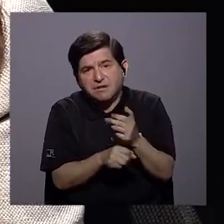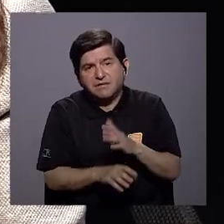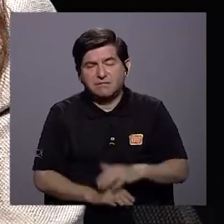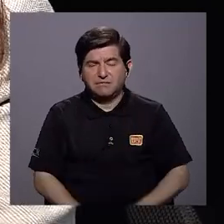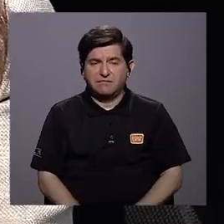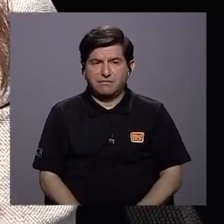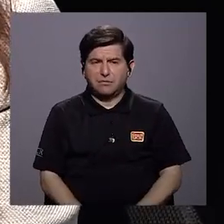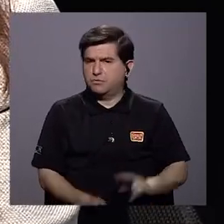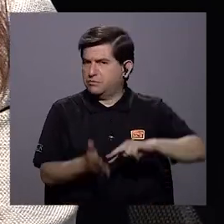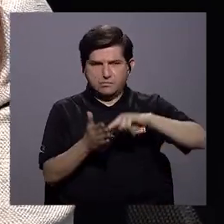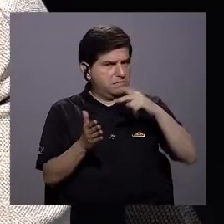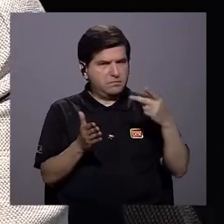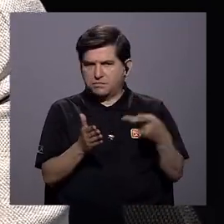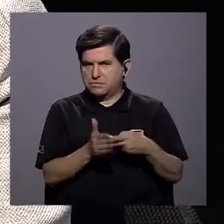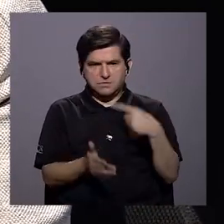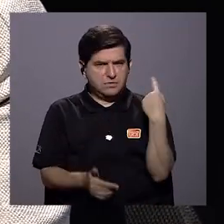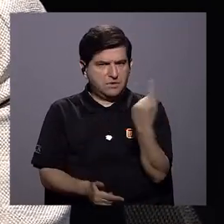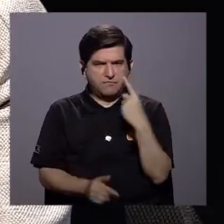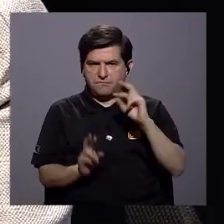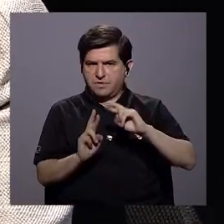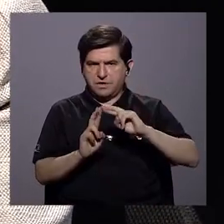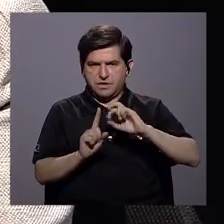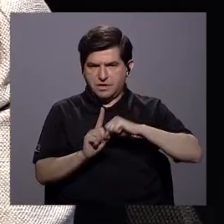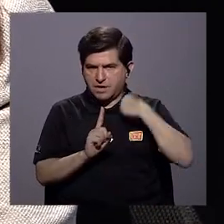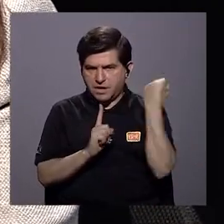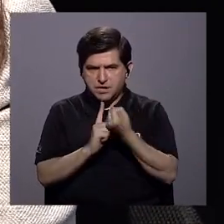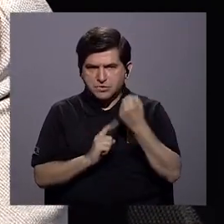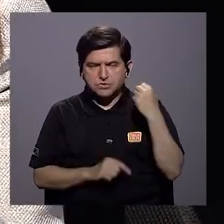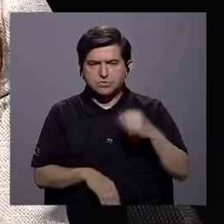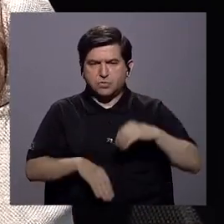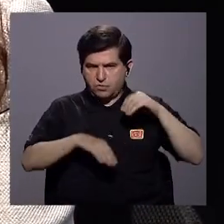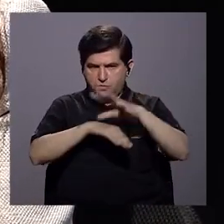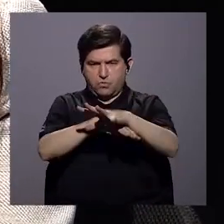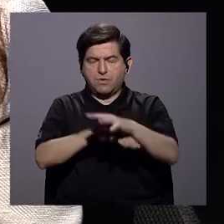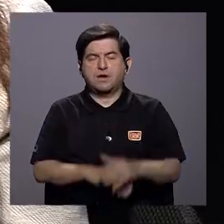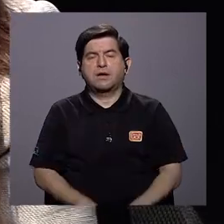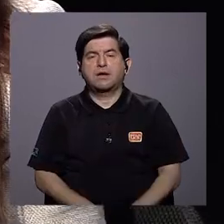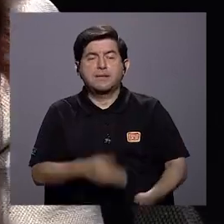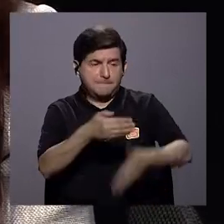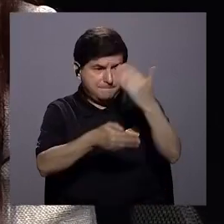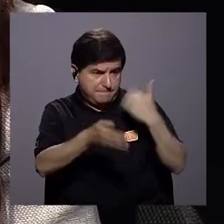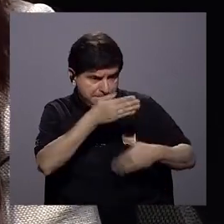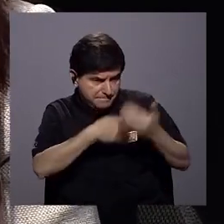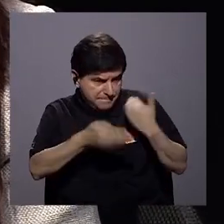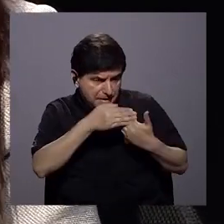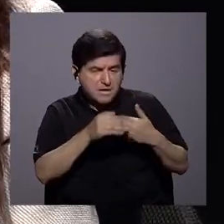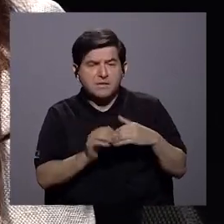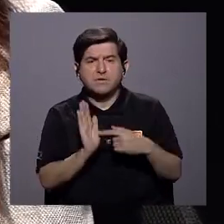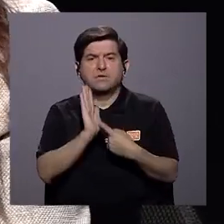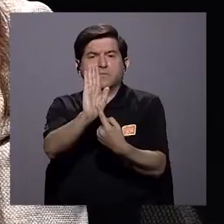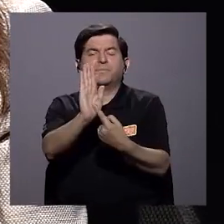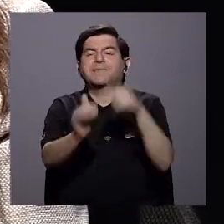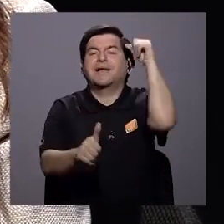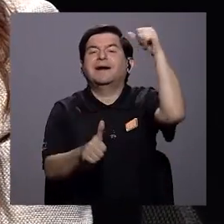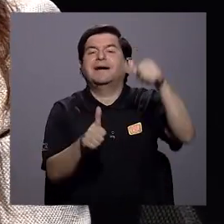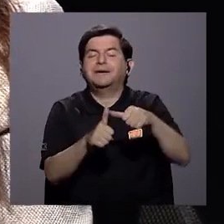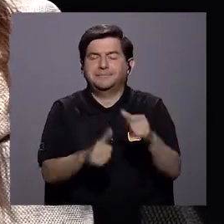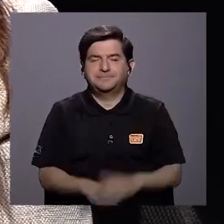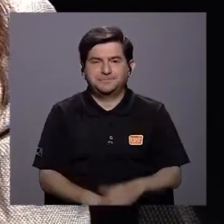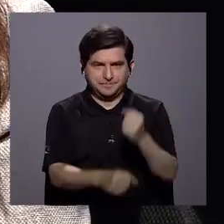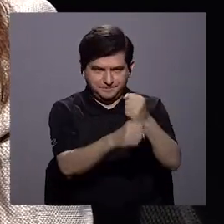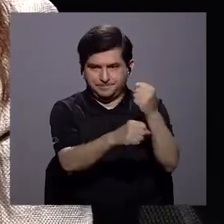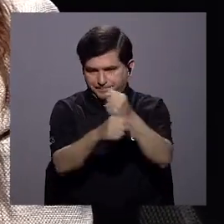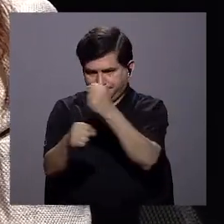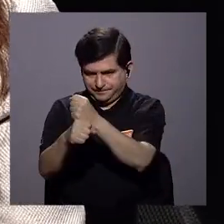trabajos. Eso no quiere decir que es el único factor que influye. Y quiero volver, precisamente, a puntualizar en esto. Recordemos que los